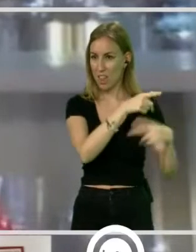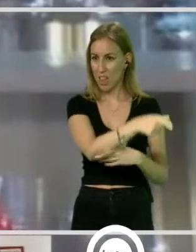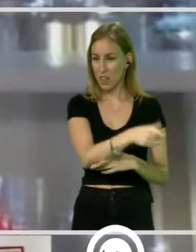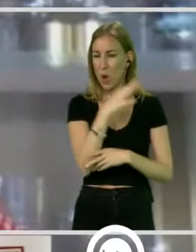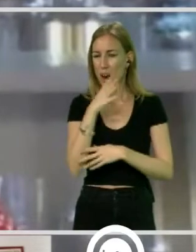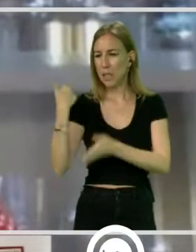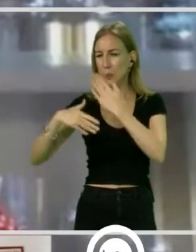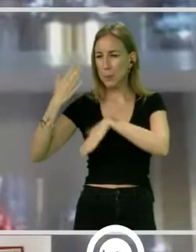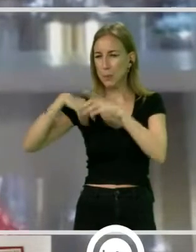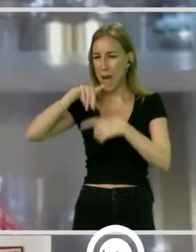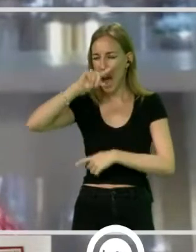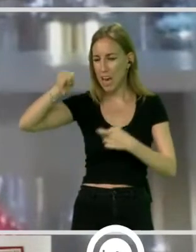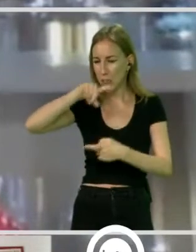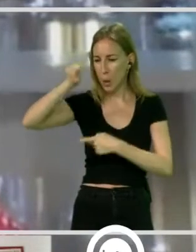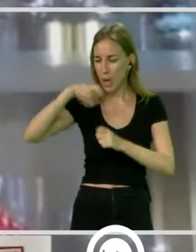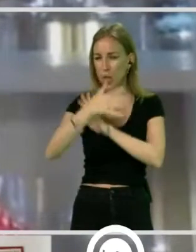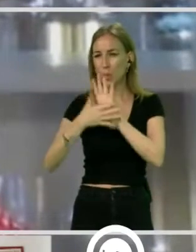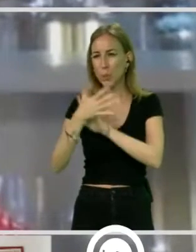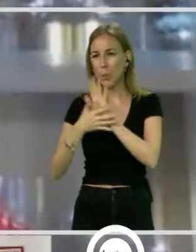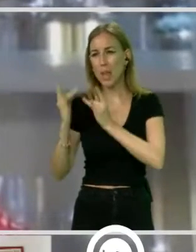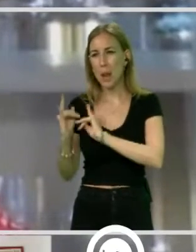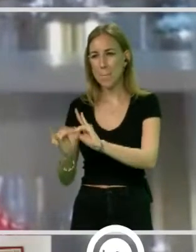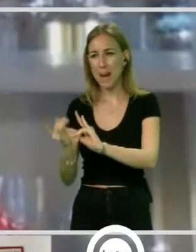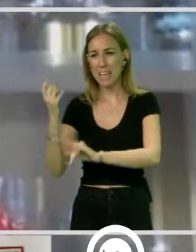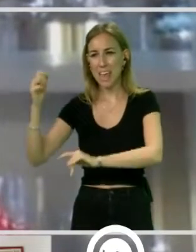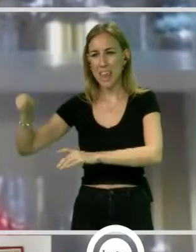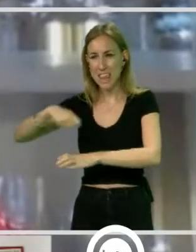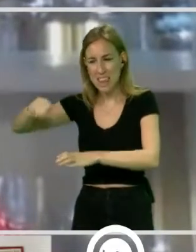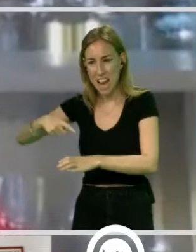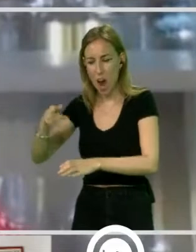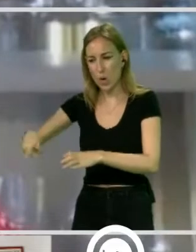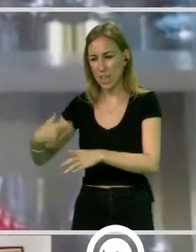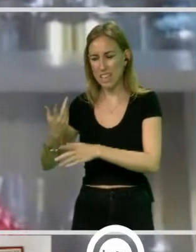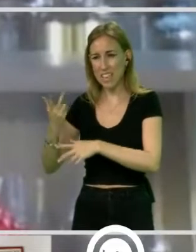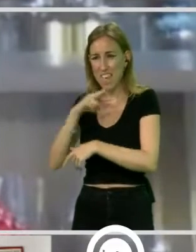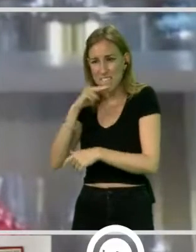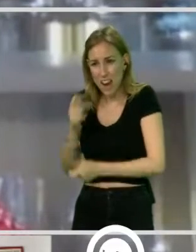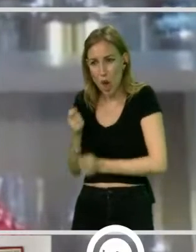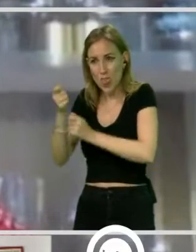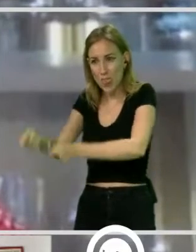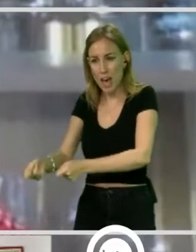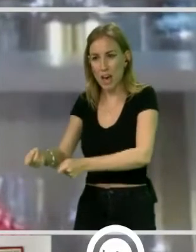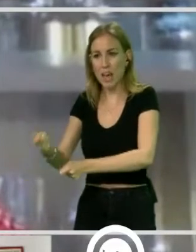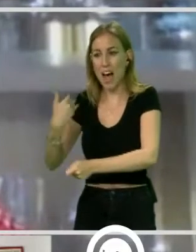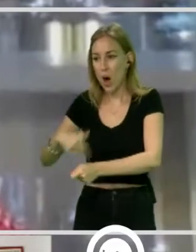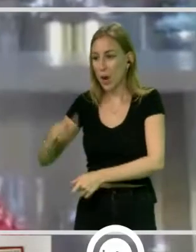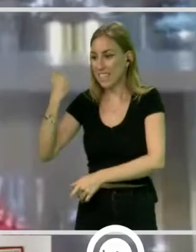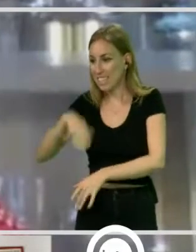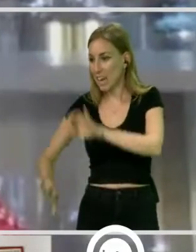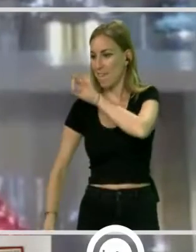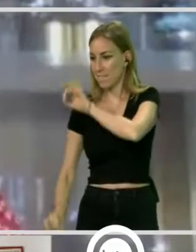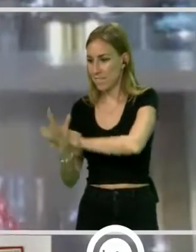hablando del Parque de la Olla y de poner en valor toda la zona. Ahora es cuando se está ejecutando